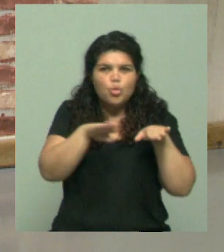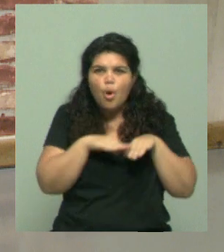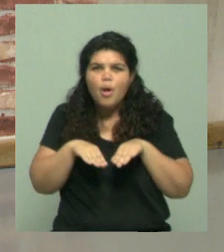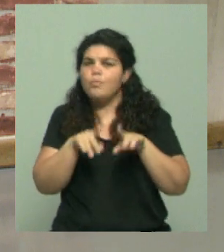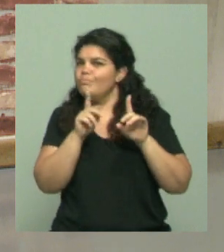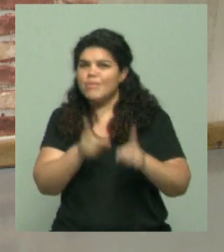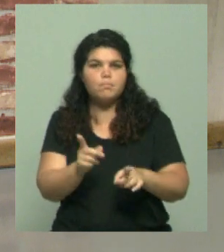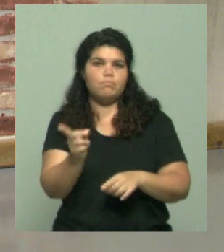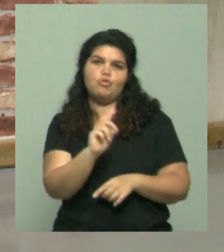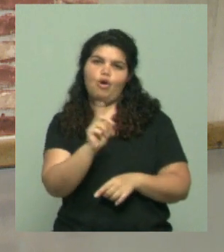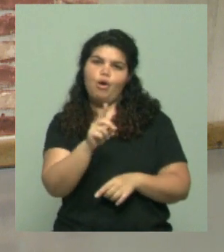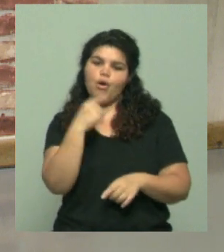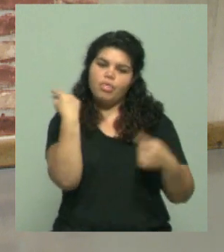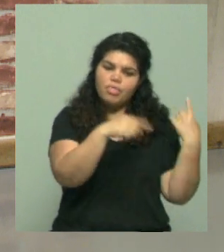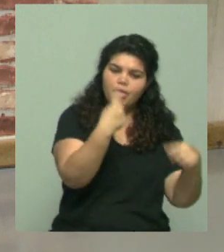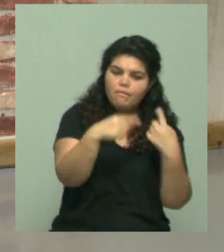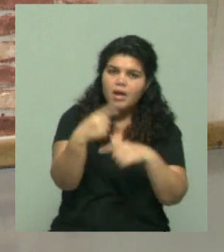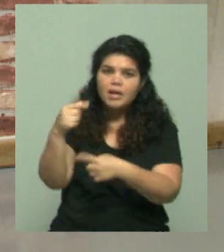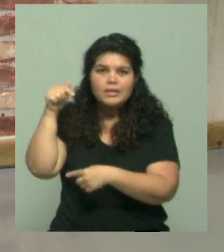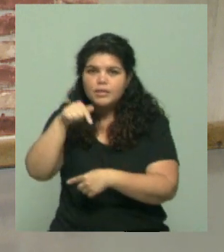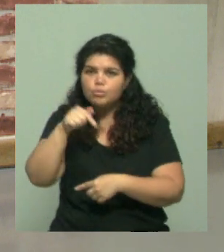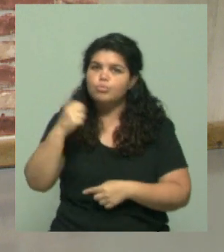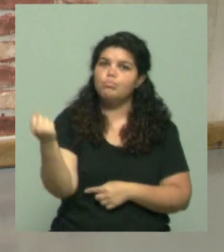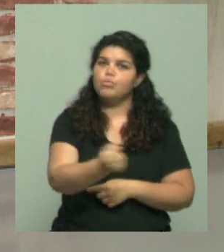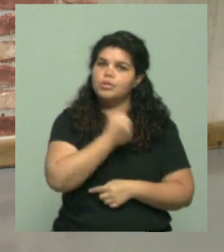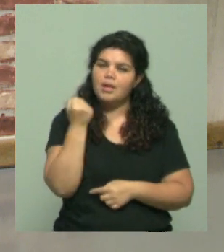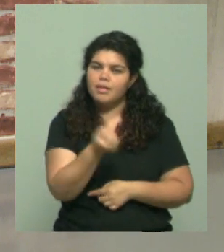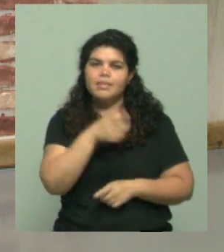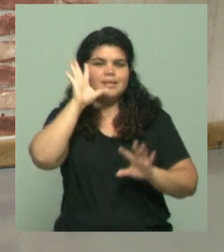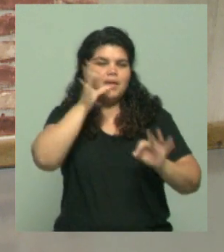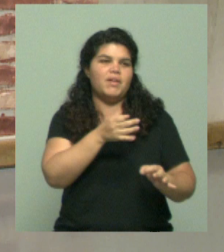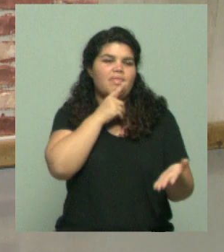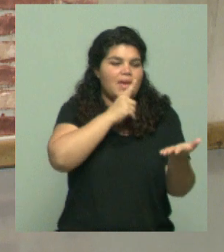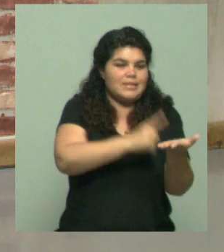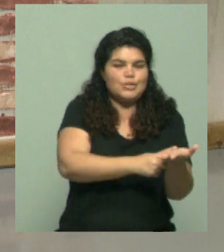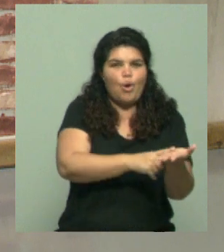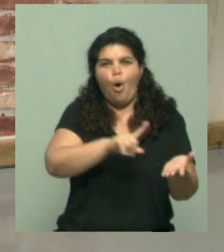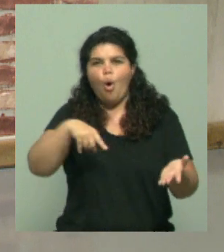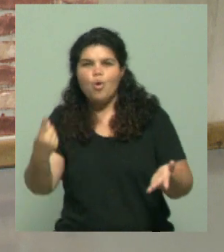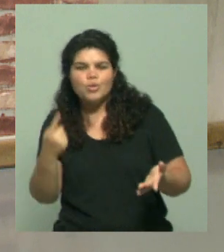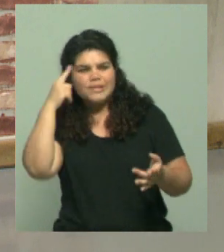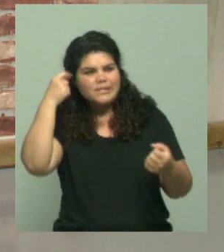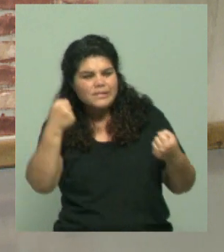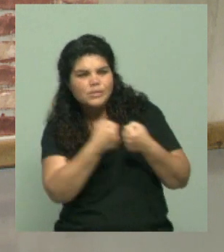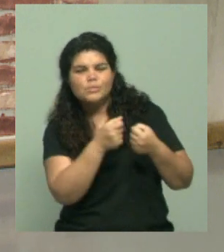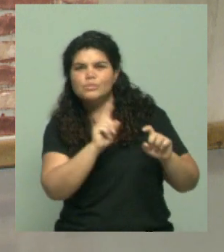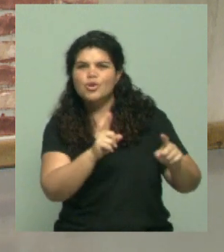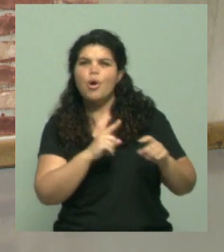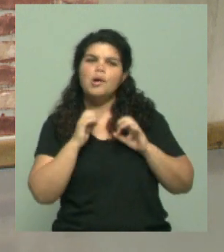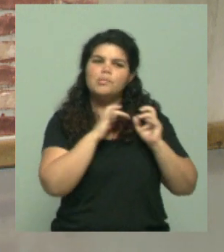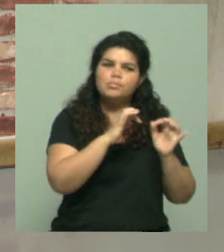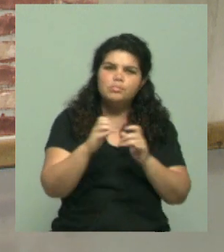digamos, cuestionarse algunas decisiones que se puedan tomar, tener una especie de consenso para saber cuál es la mejor decisión, ya